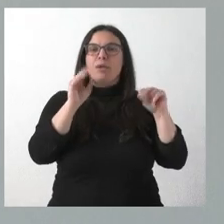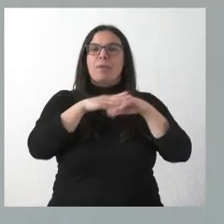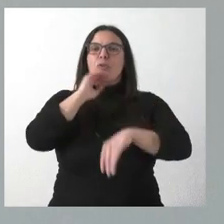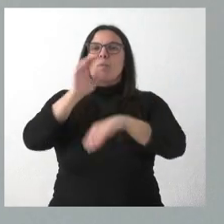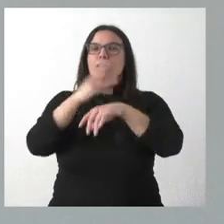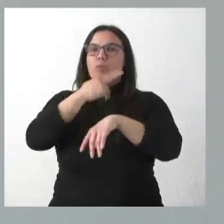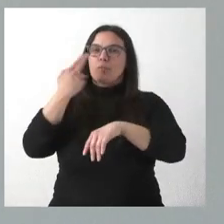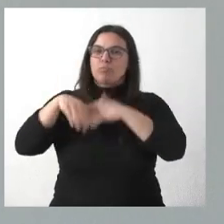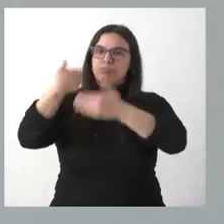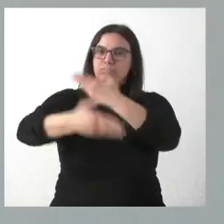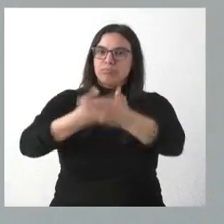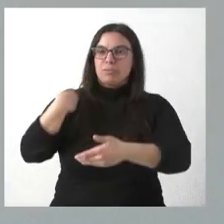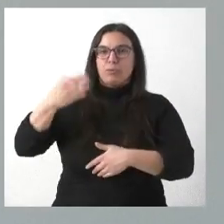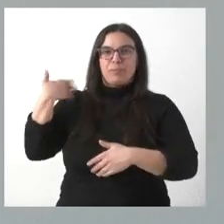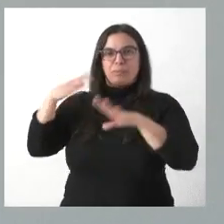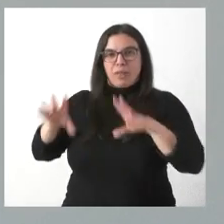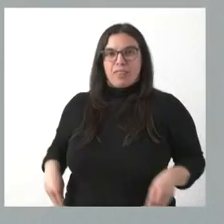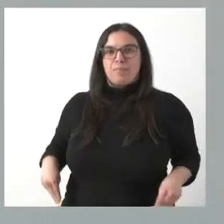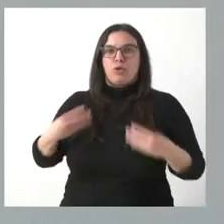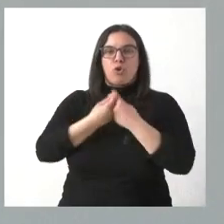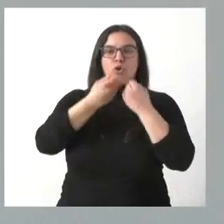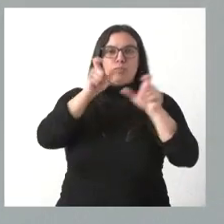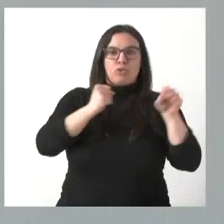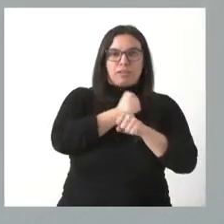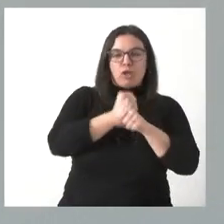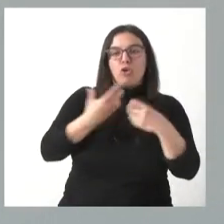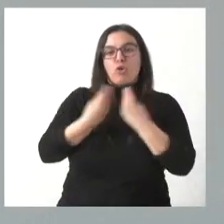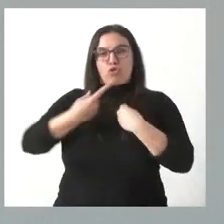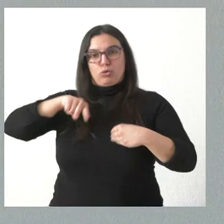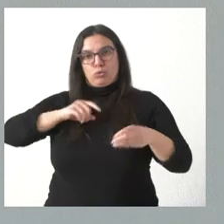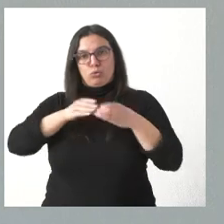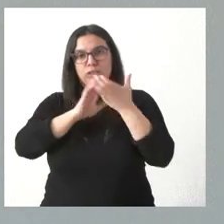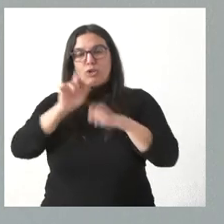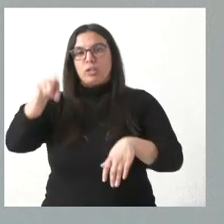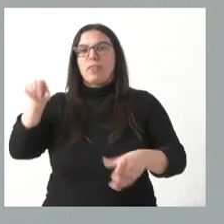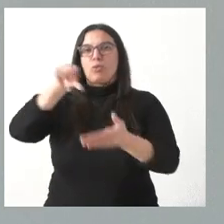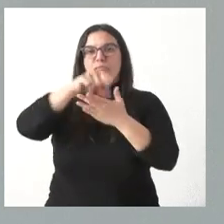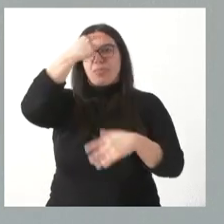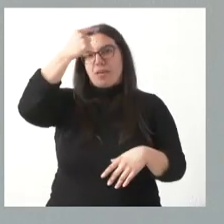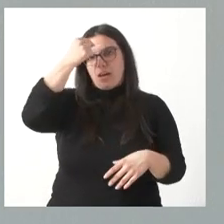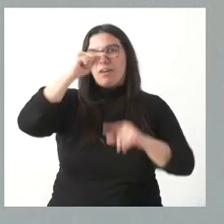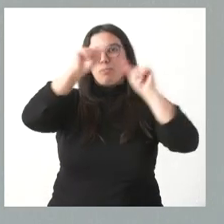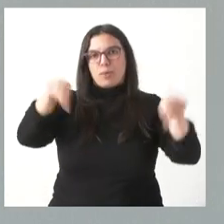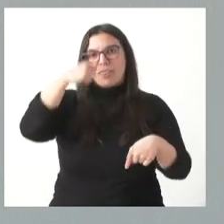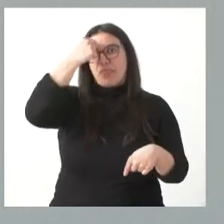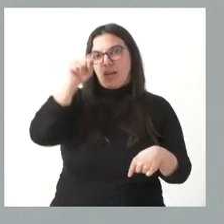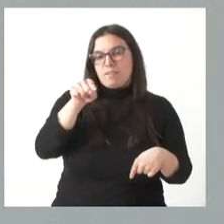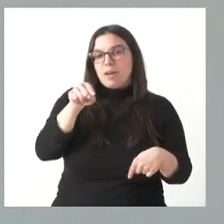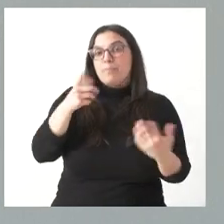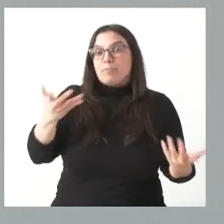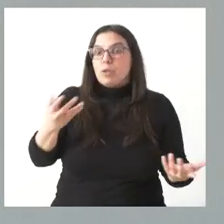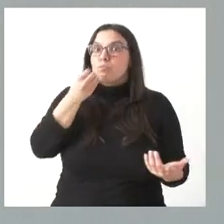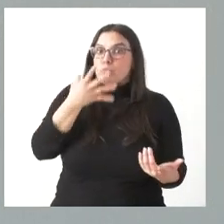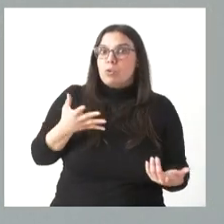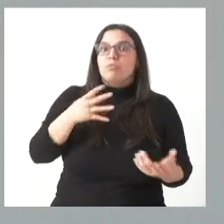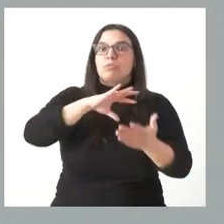compromisos que había asumido con los trabajadores, con la Junta de Castilla y León y con la ciudad de Ávila y la provincia de Ávila. Por tanto, esta es